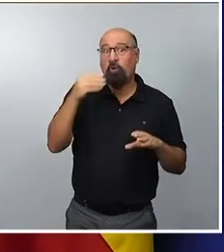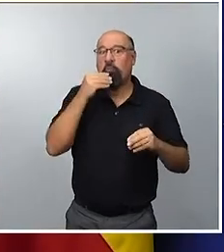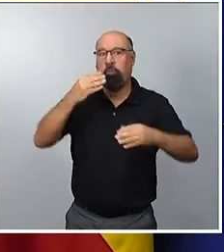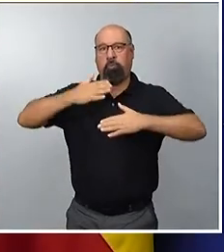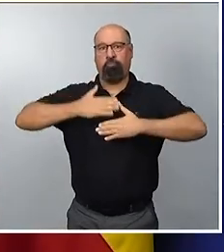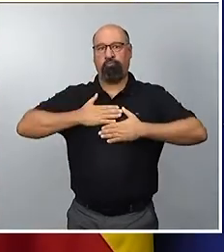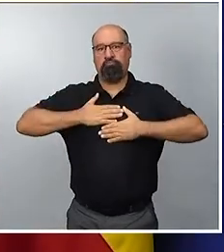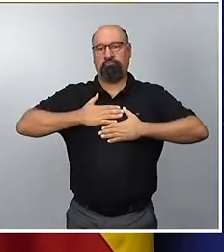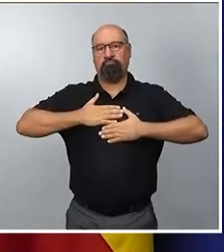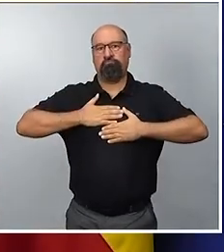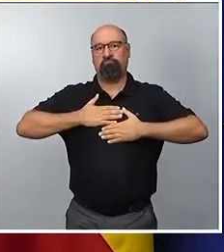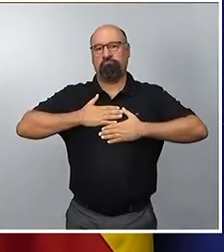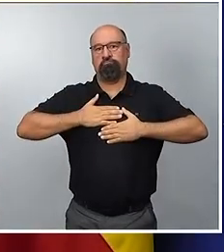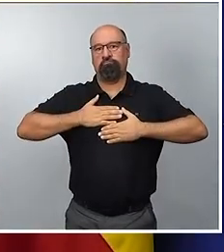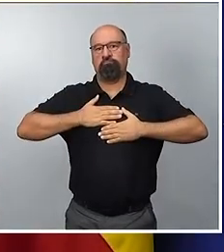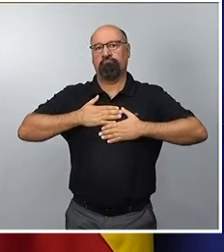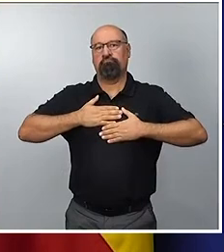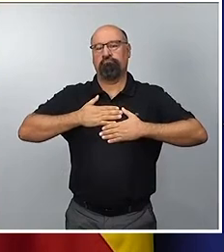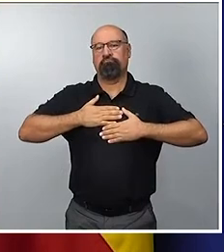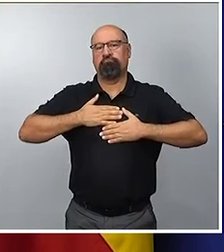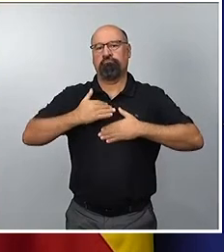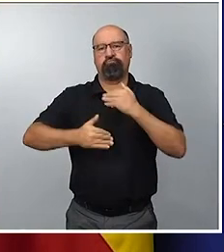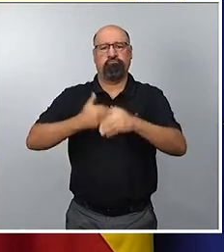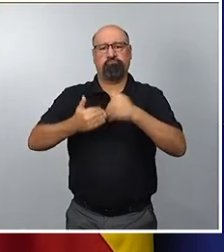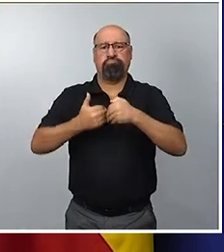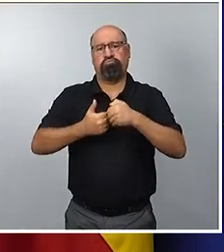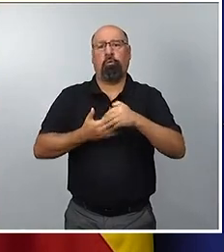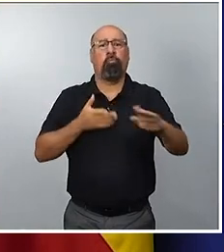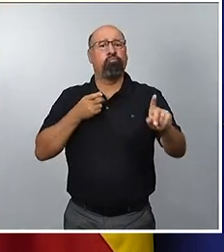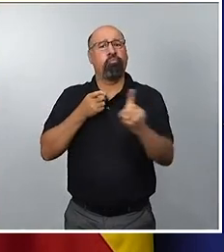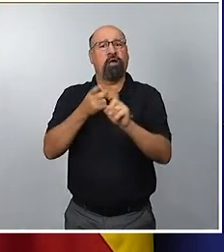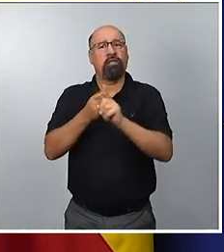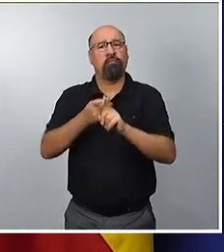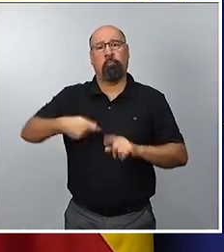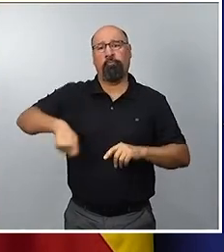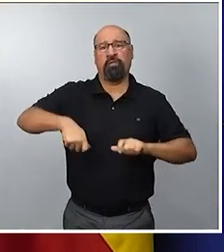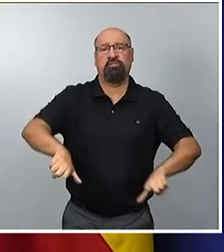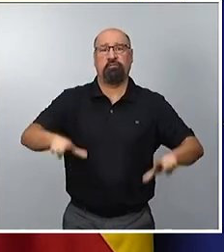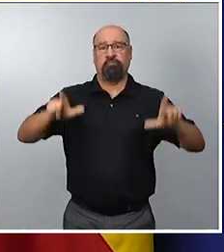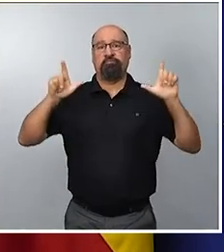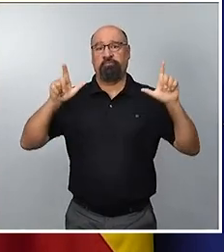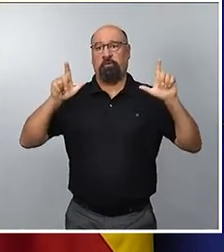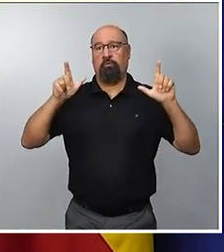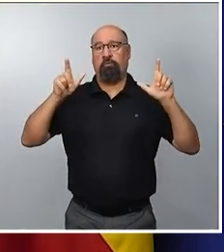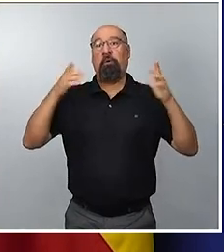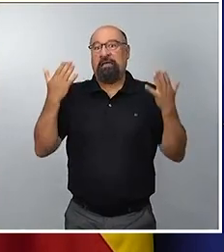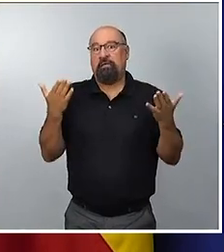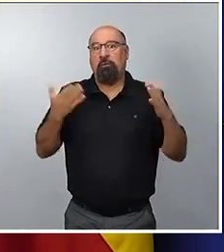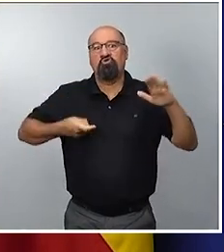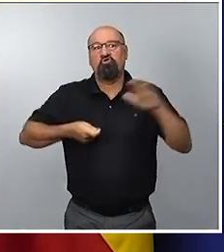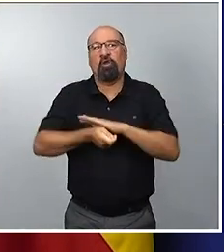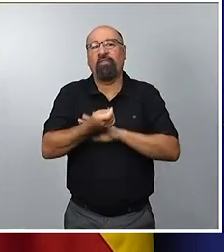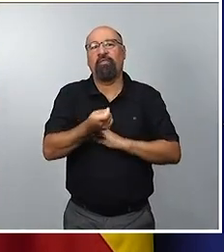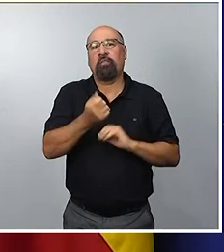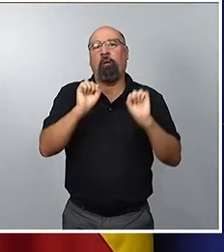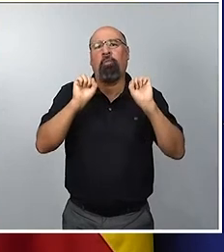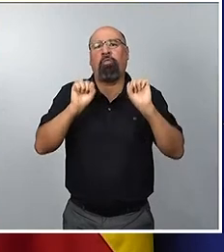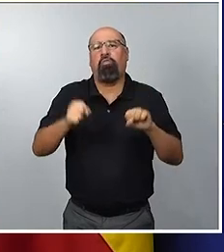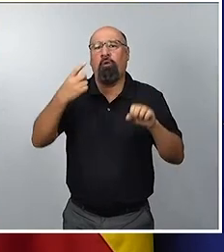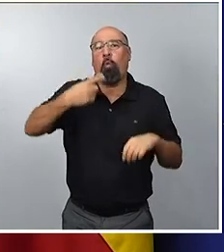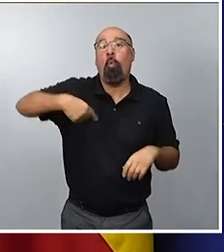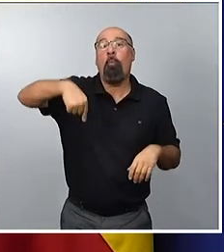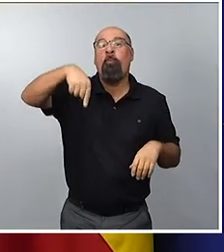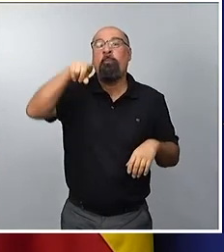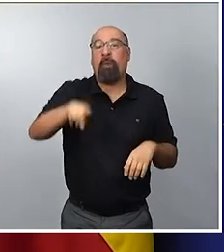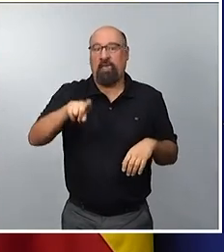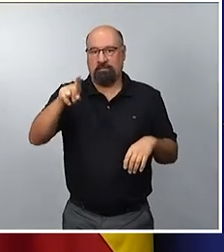haya decidido tomarse ni más ni menos que un mes que va a implicar perder más de un mes